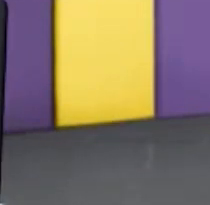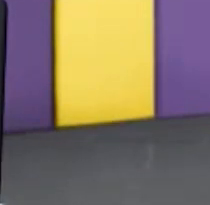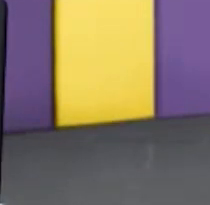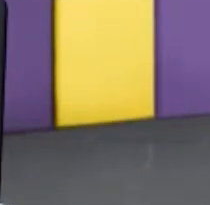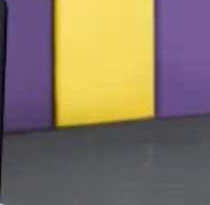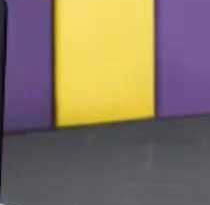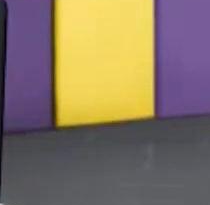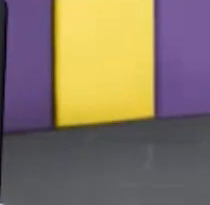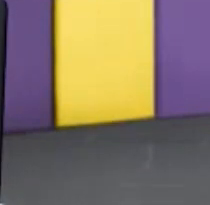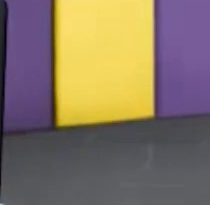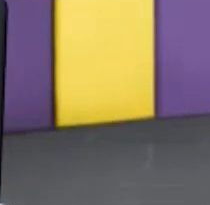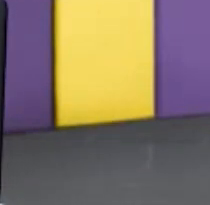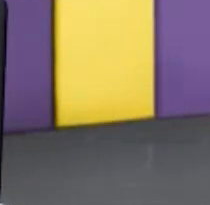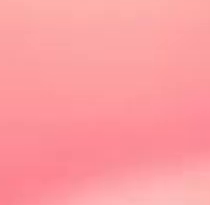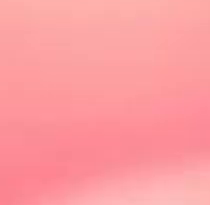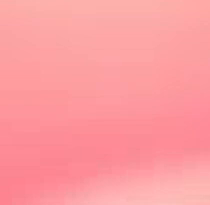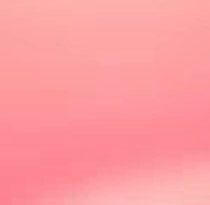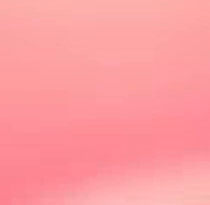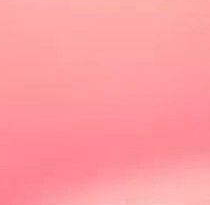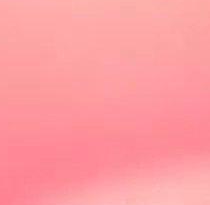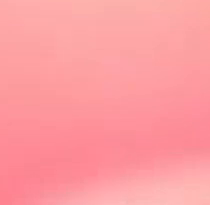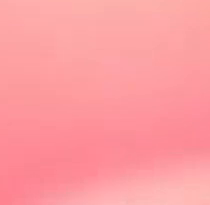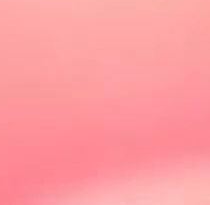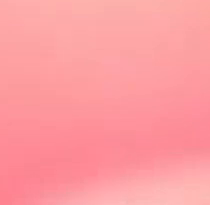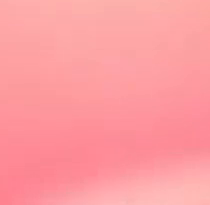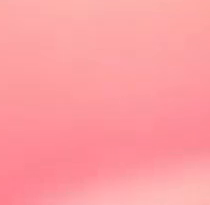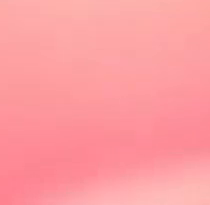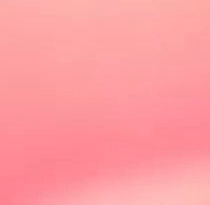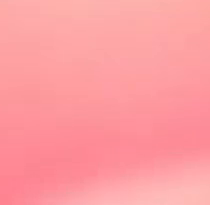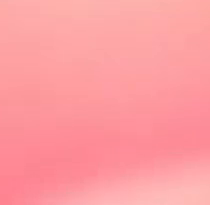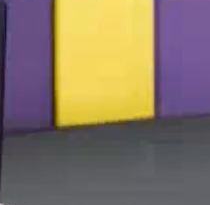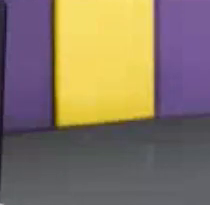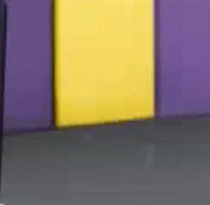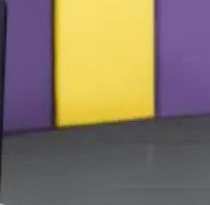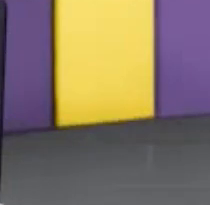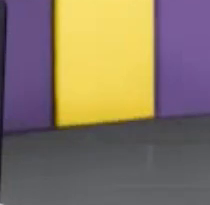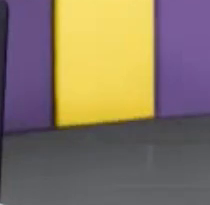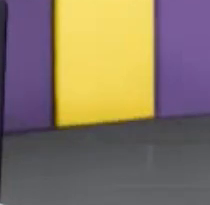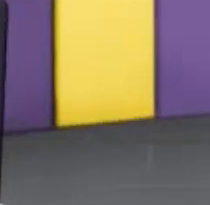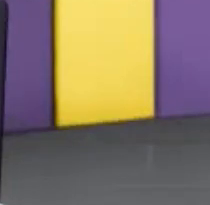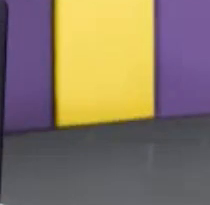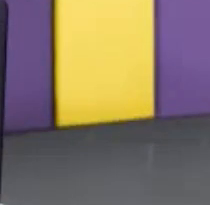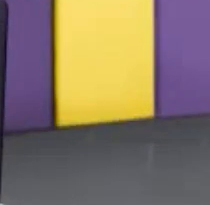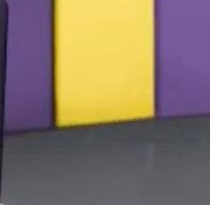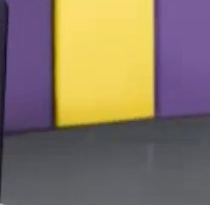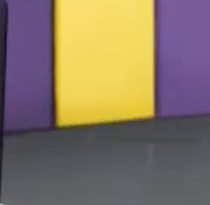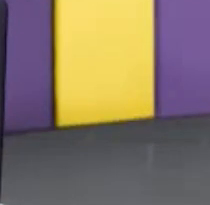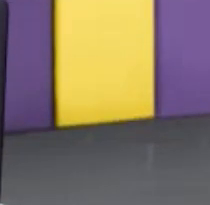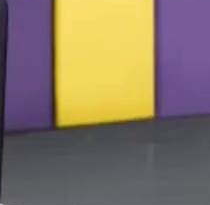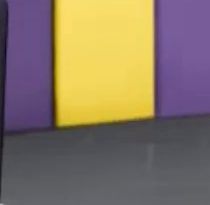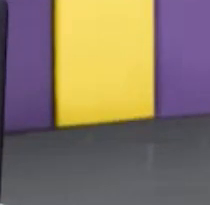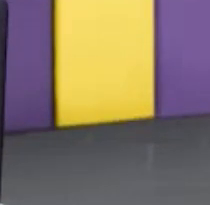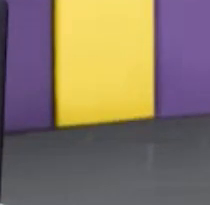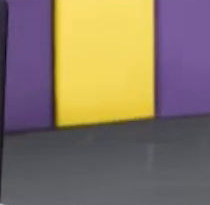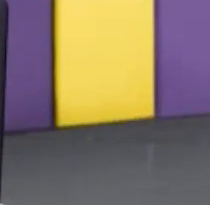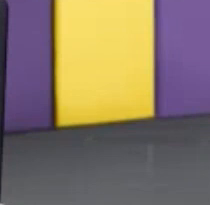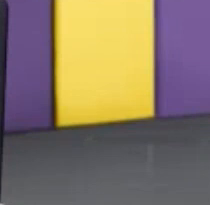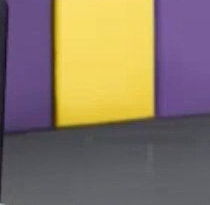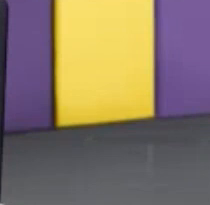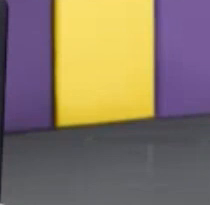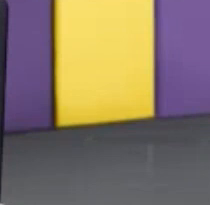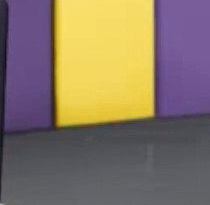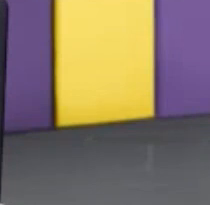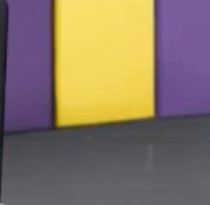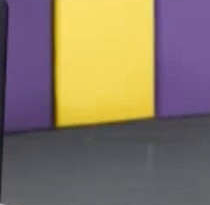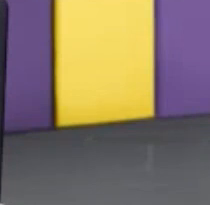estar solo. ¡Rodrigo, las chicas y los chicos te están esperando para aprender! ¡No puedes dejarlos así! ¿Qué ahora no, Tocino? Ok,